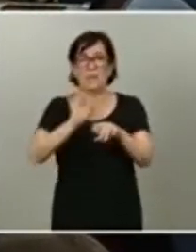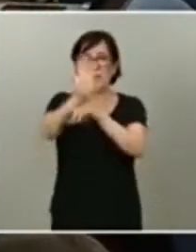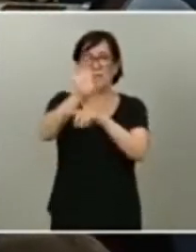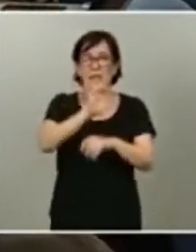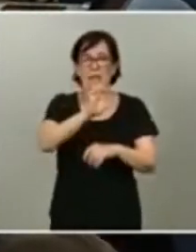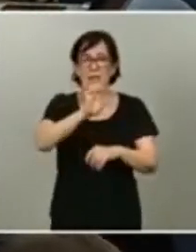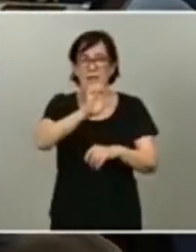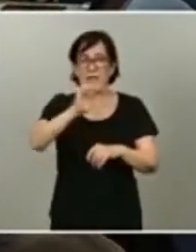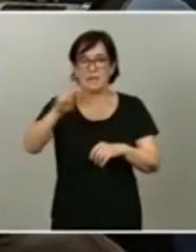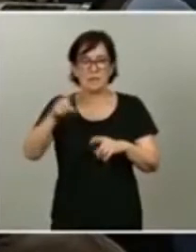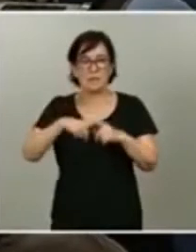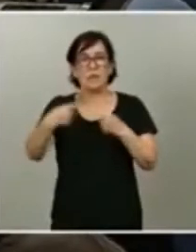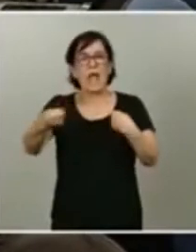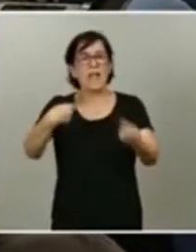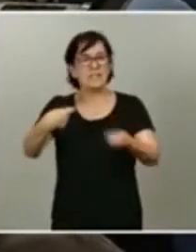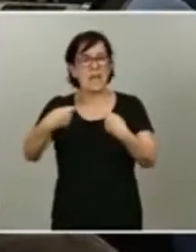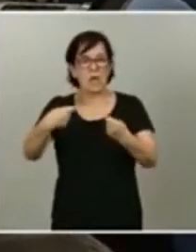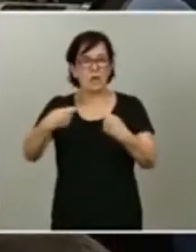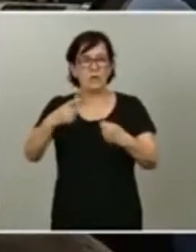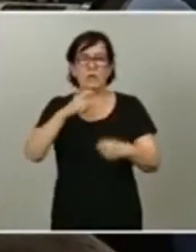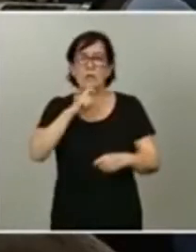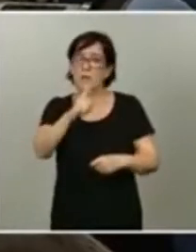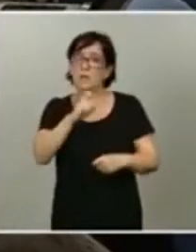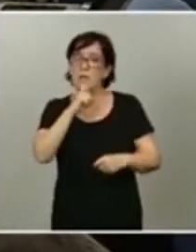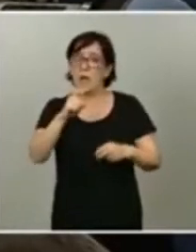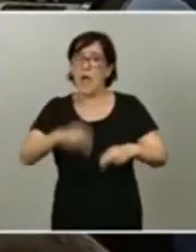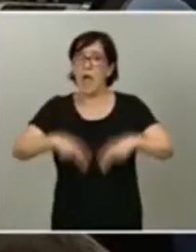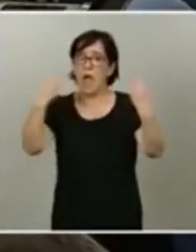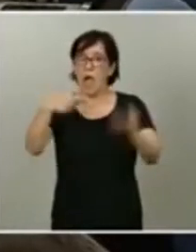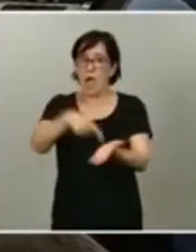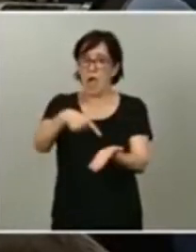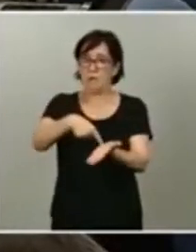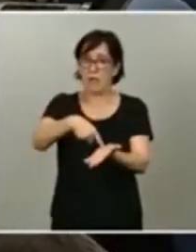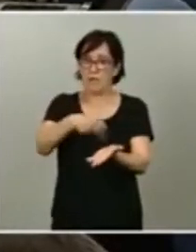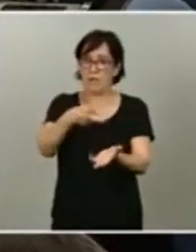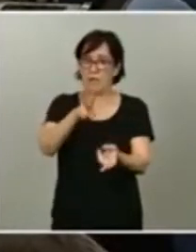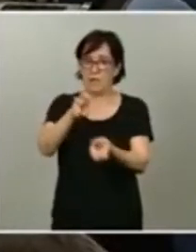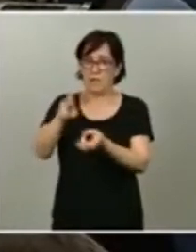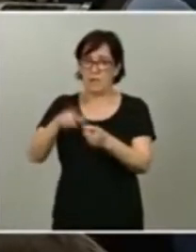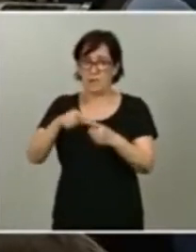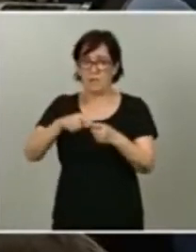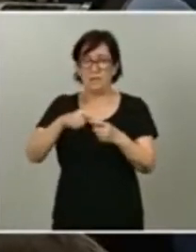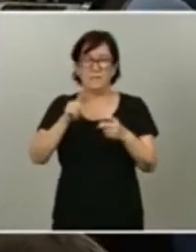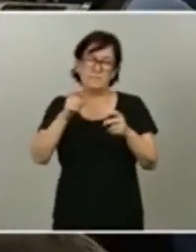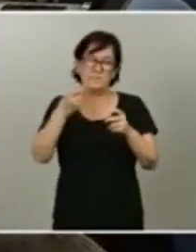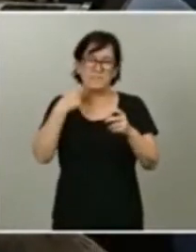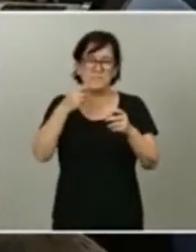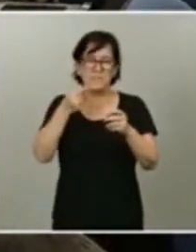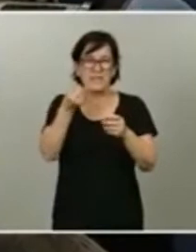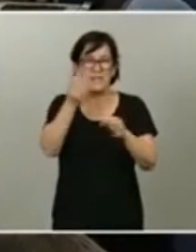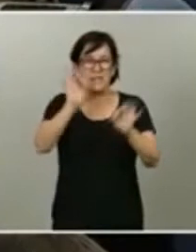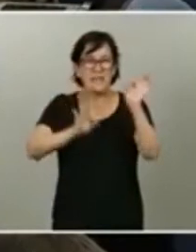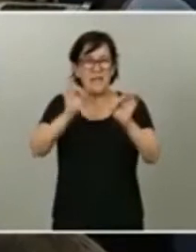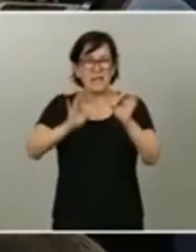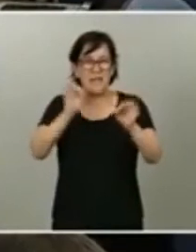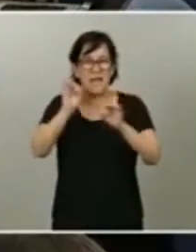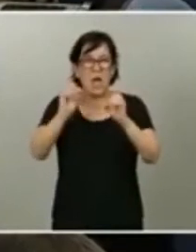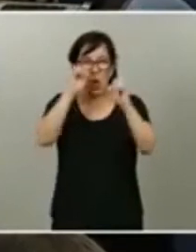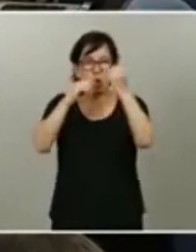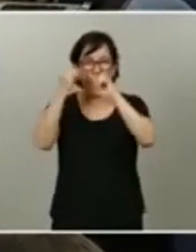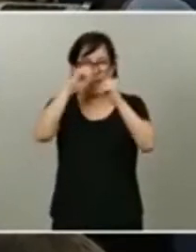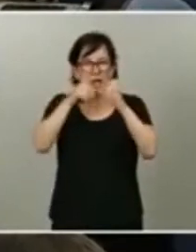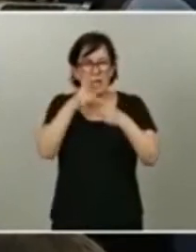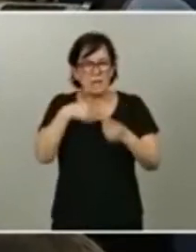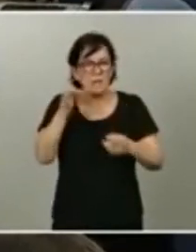negociar ante las amenazas de aranceles sobre la tasa Google. ¿Se han dejado, entonces, influir por las amenazas? Porque usted